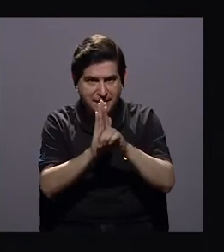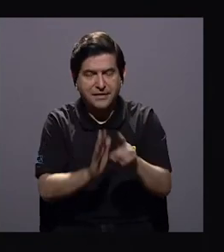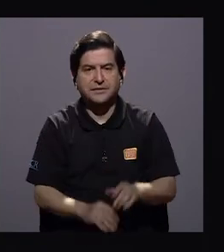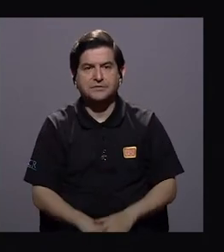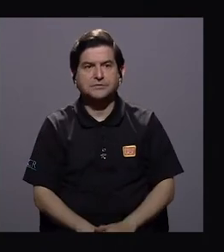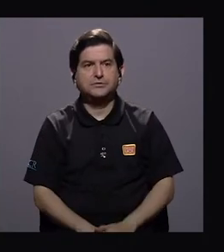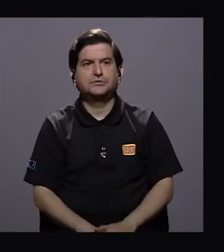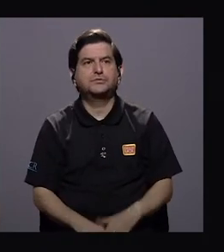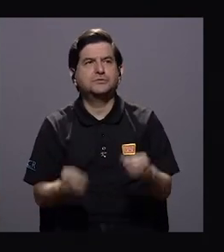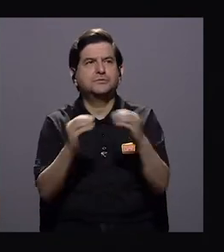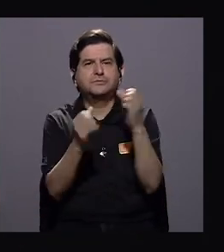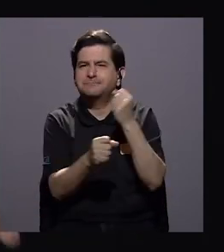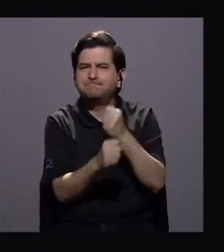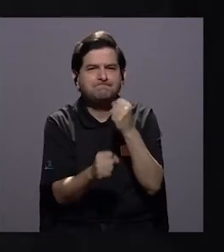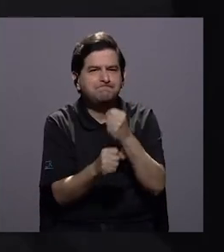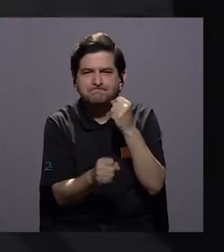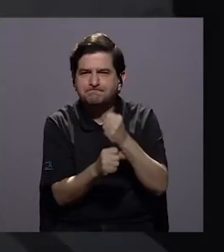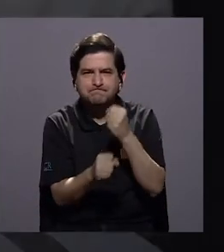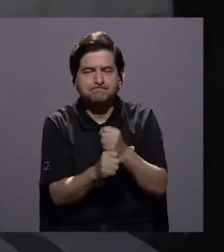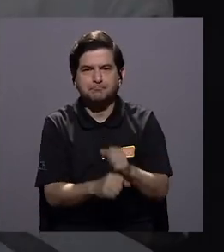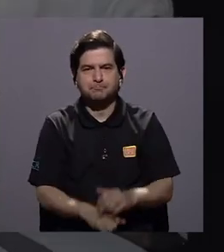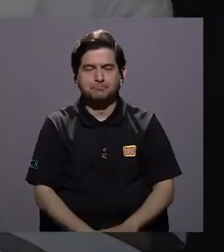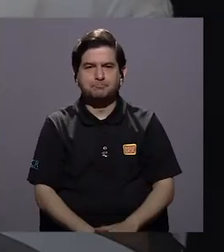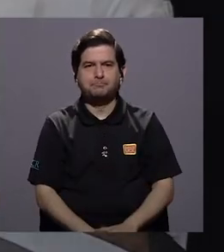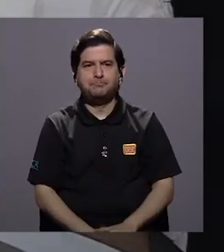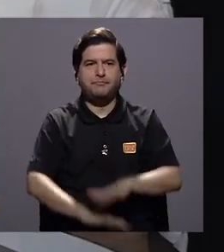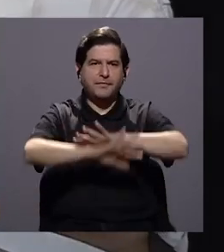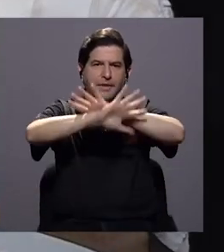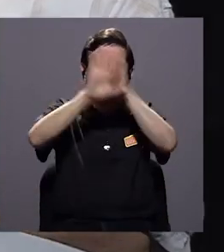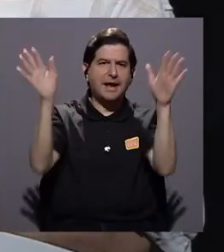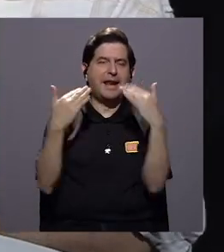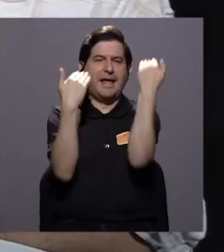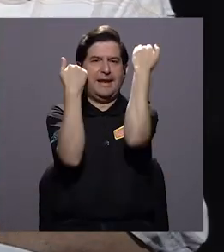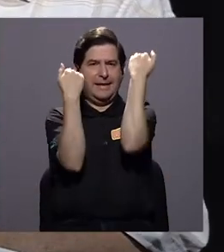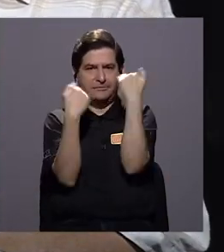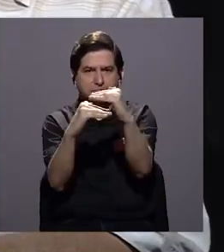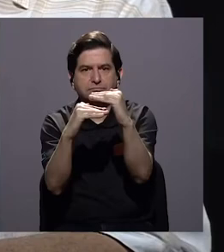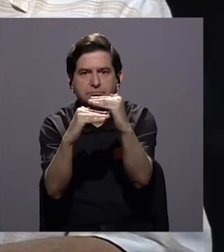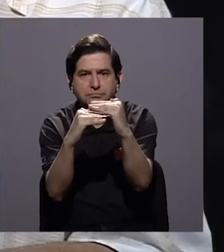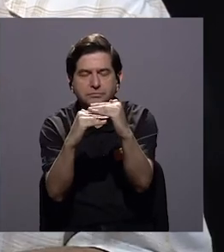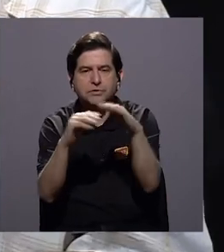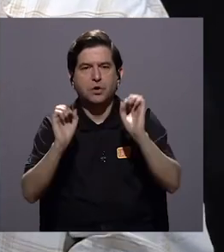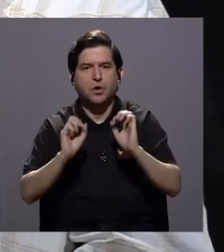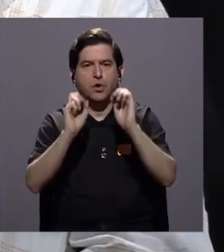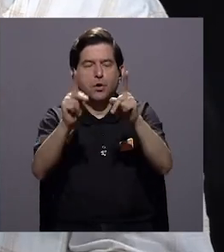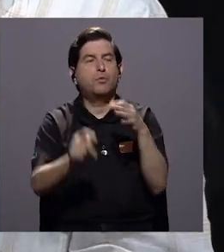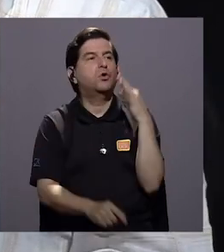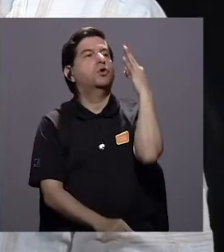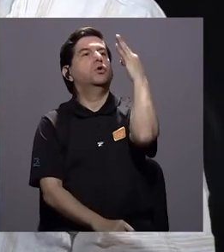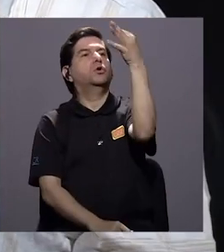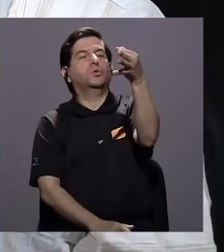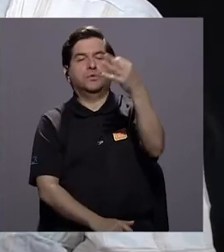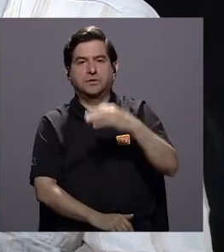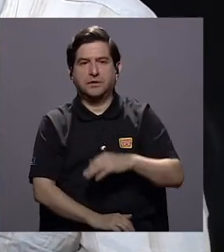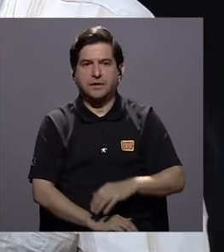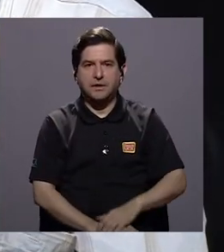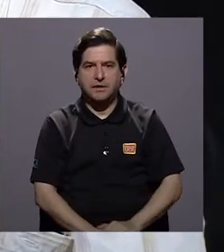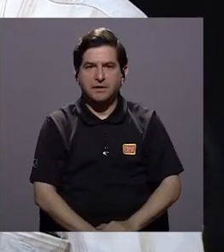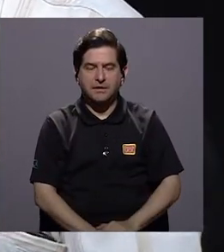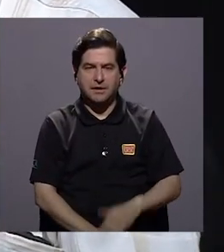más trabajados. Hay claras limitaciones para oportunidades a futuro.